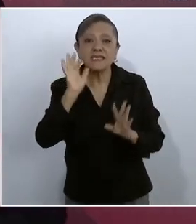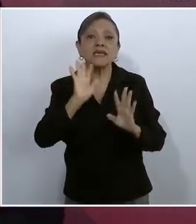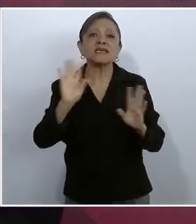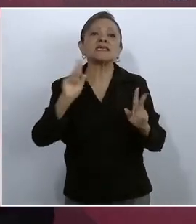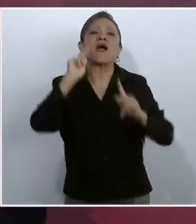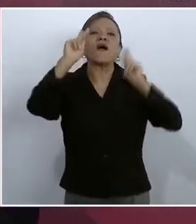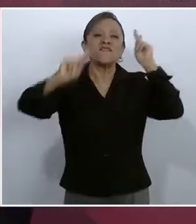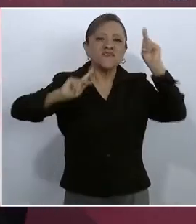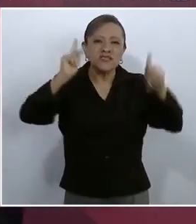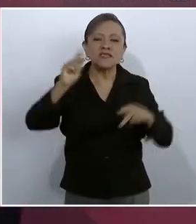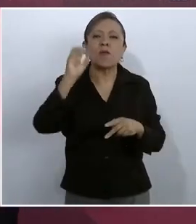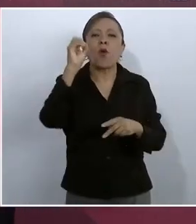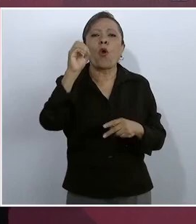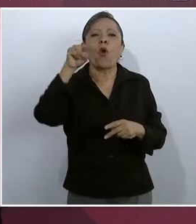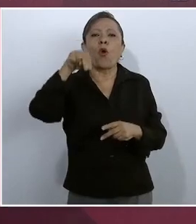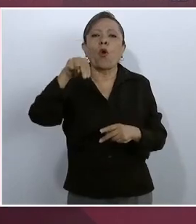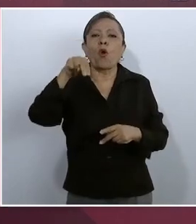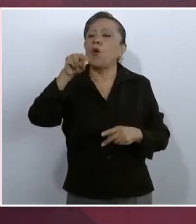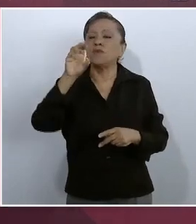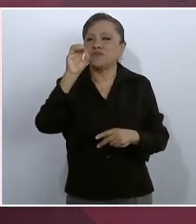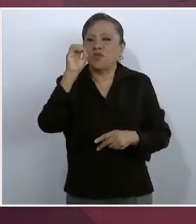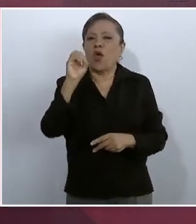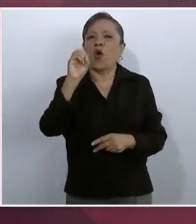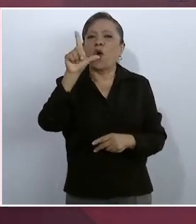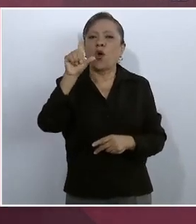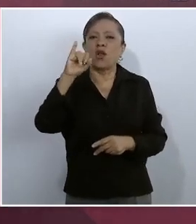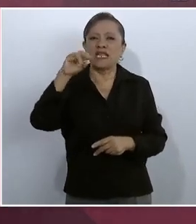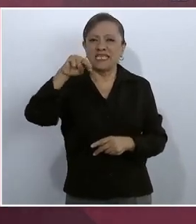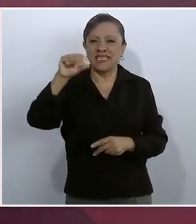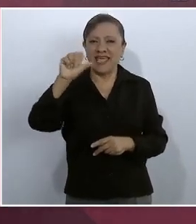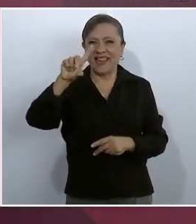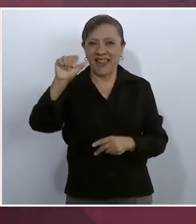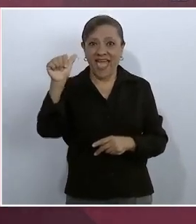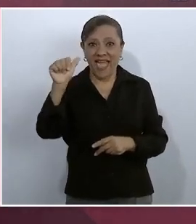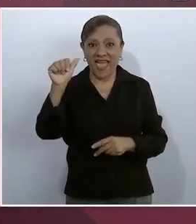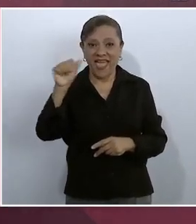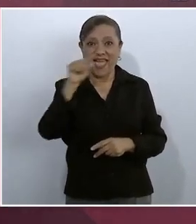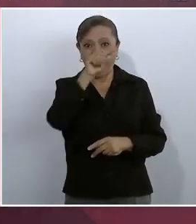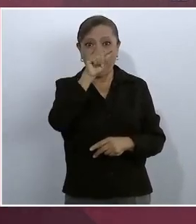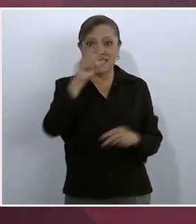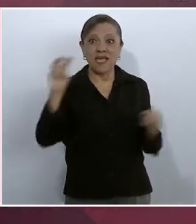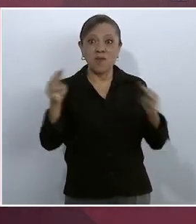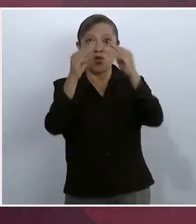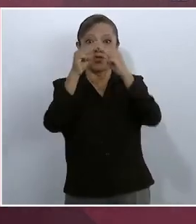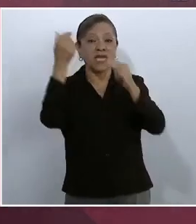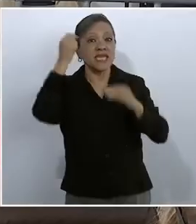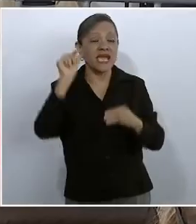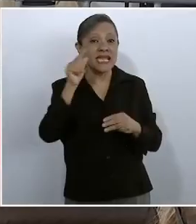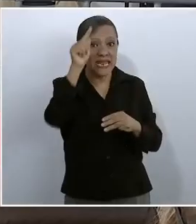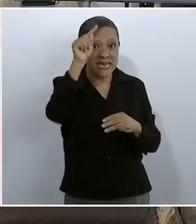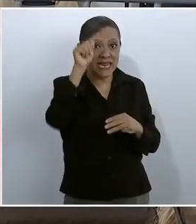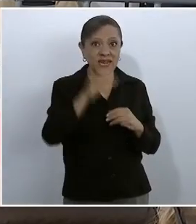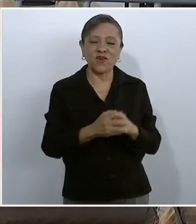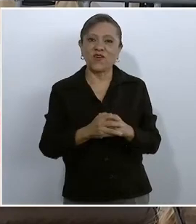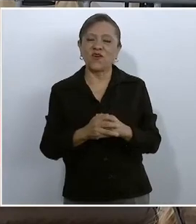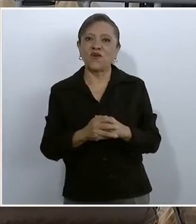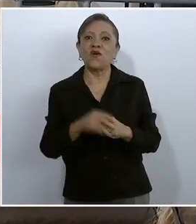Olinalá, también de la montaña, en Guerrero, y de Olinalá